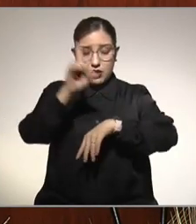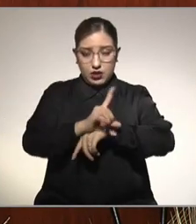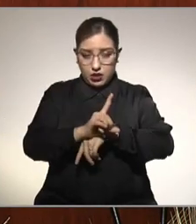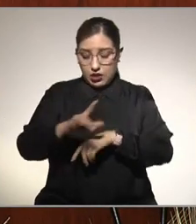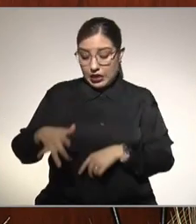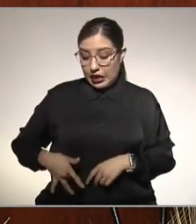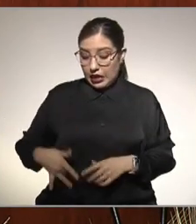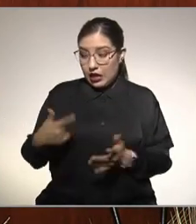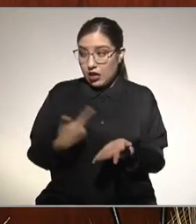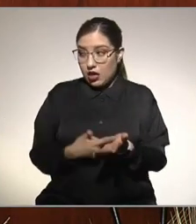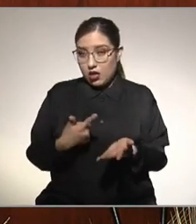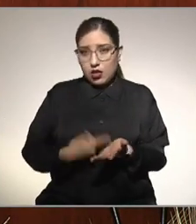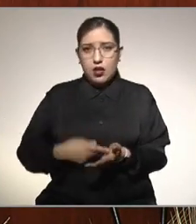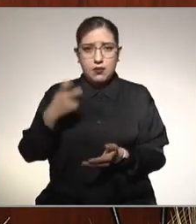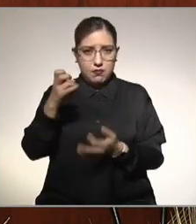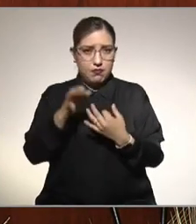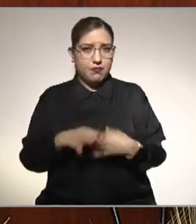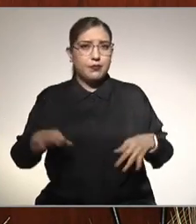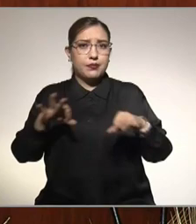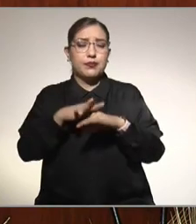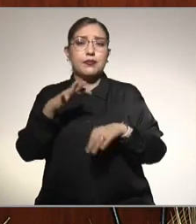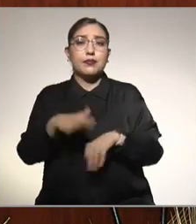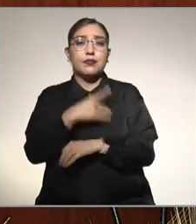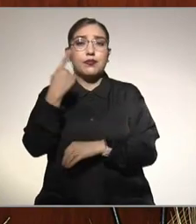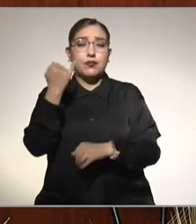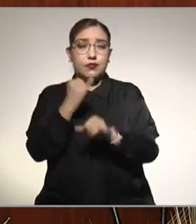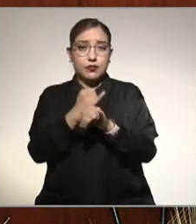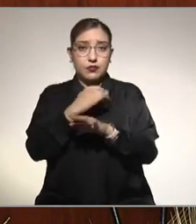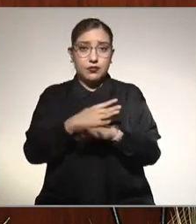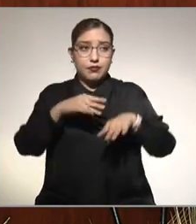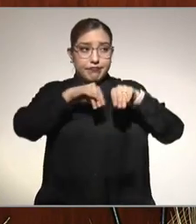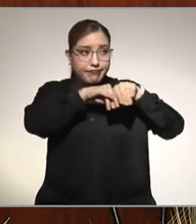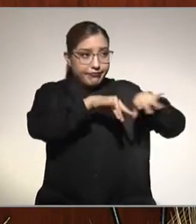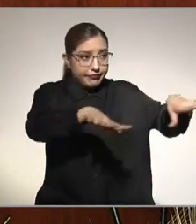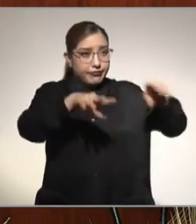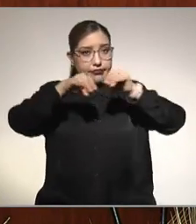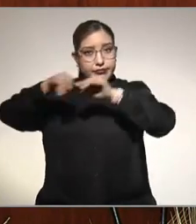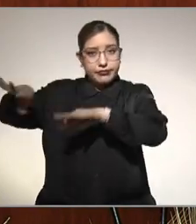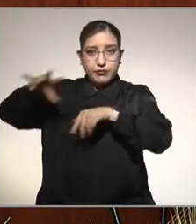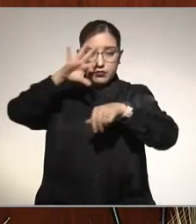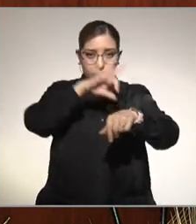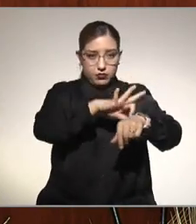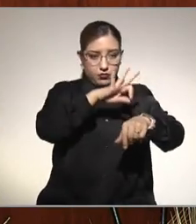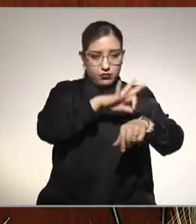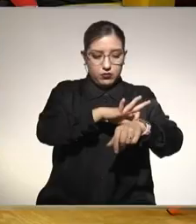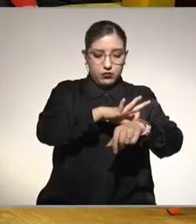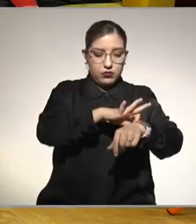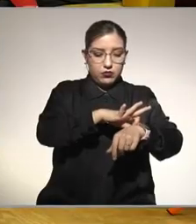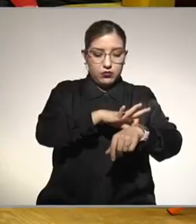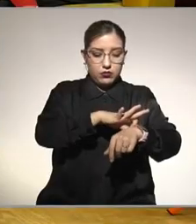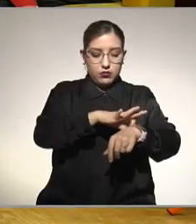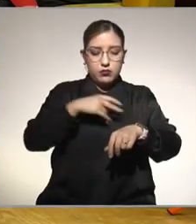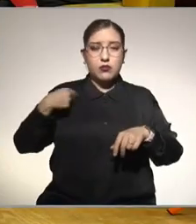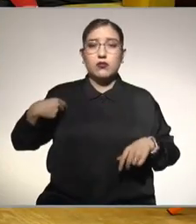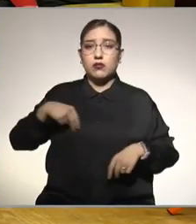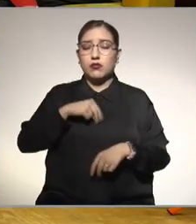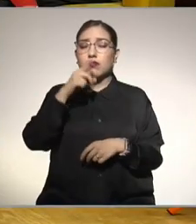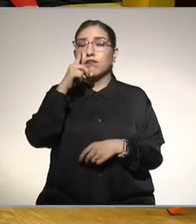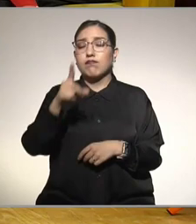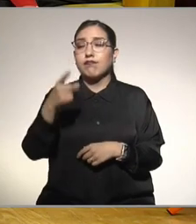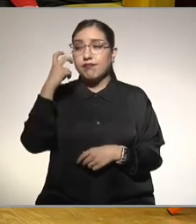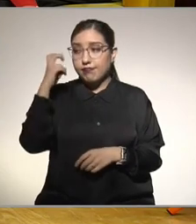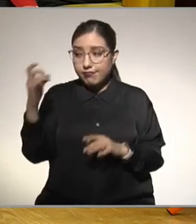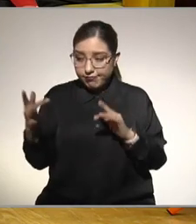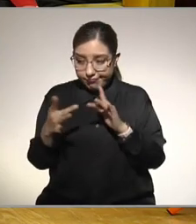importante porque se intenta llevar la información a los médicos generales, por supuesto, a lo que nosotros llamamos médicos de primer contacto,